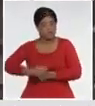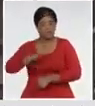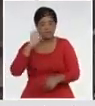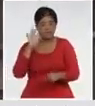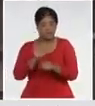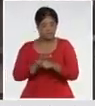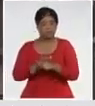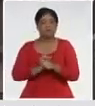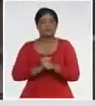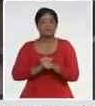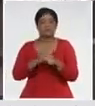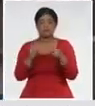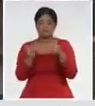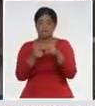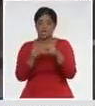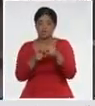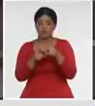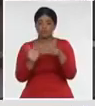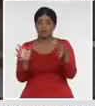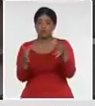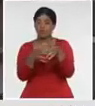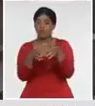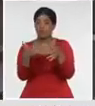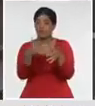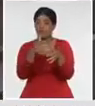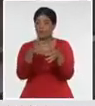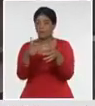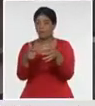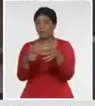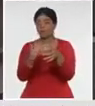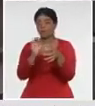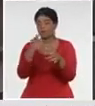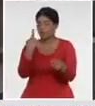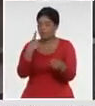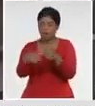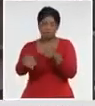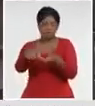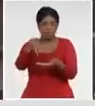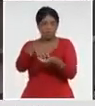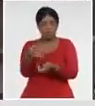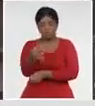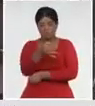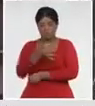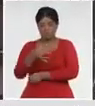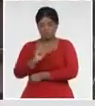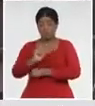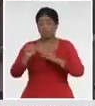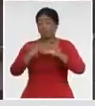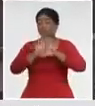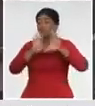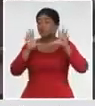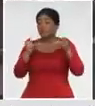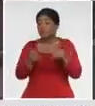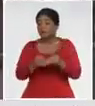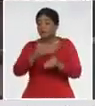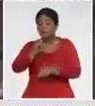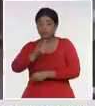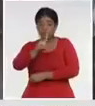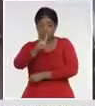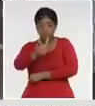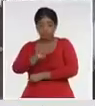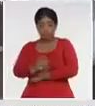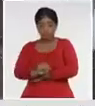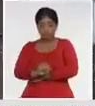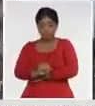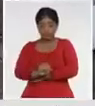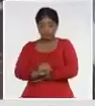dosis en el resto de los sitios clínicos con que cuenta el municipio. En total son 12 sitios clínicos